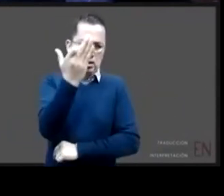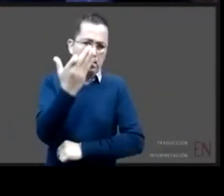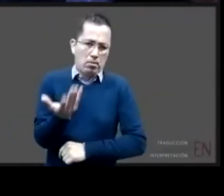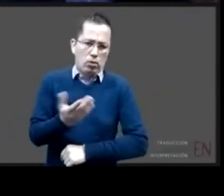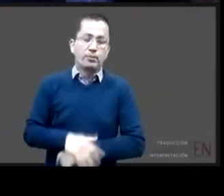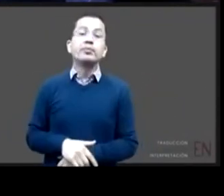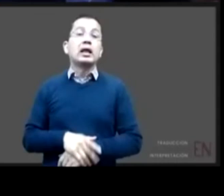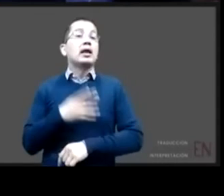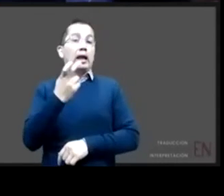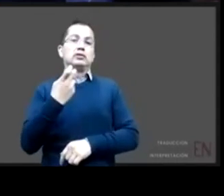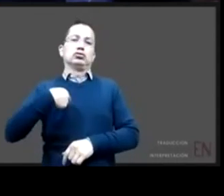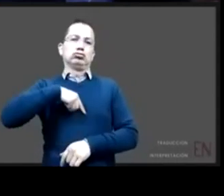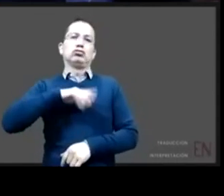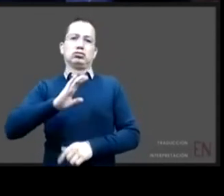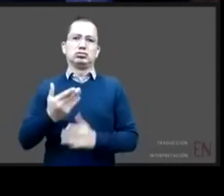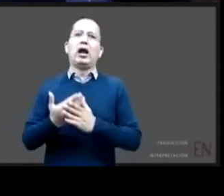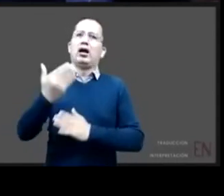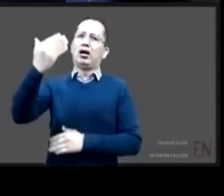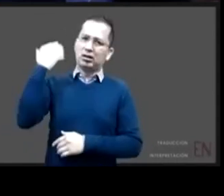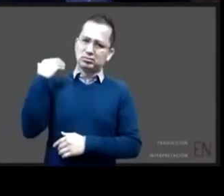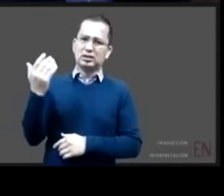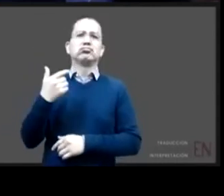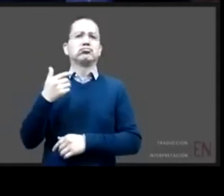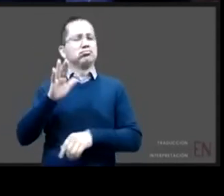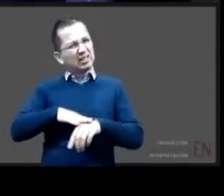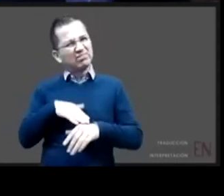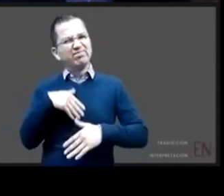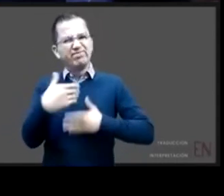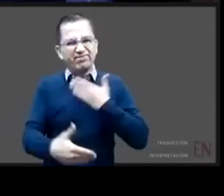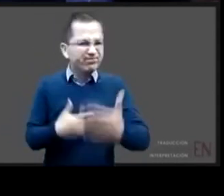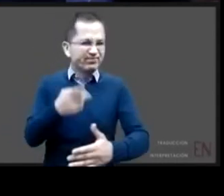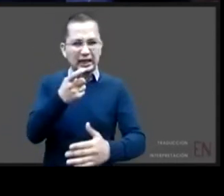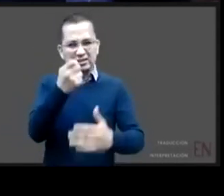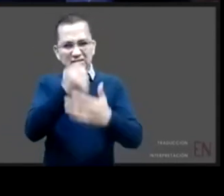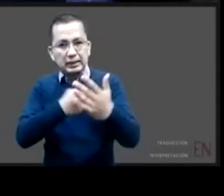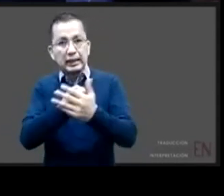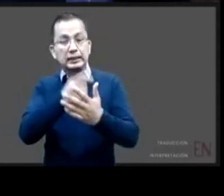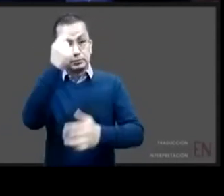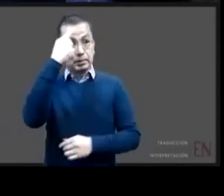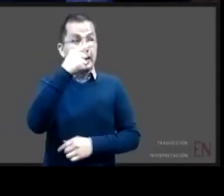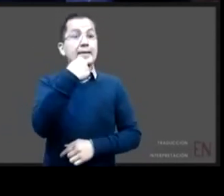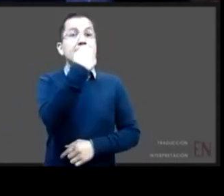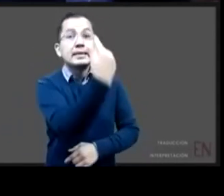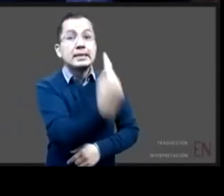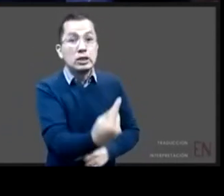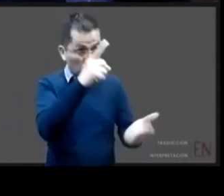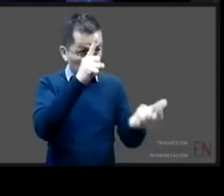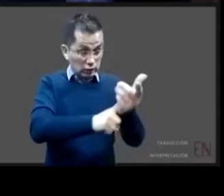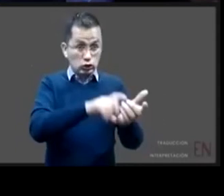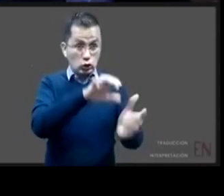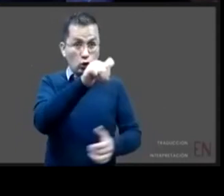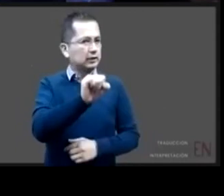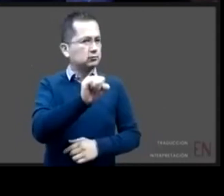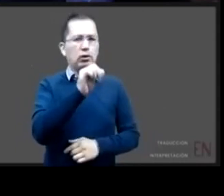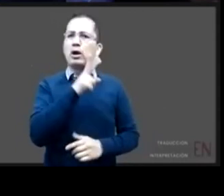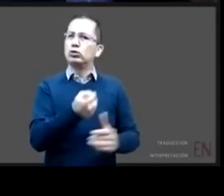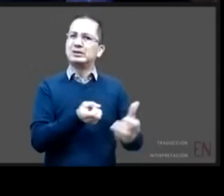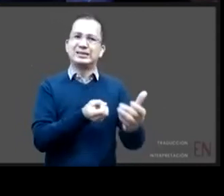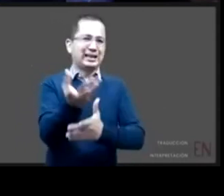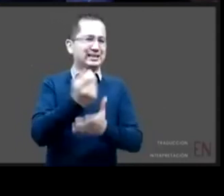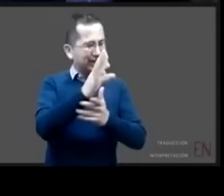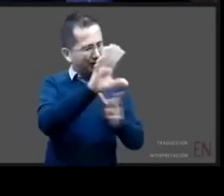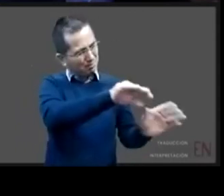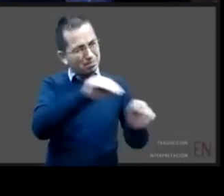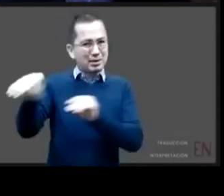bastante que es el modelo de desinstitucionalización que en compañía con RELAF ha sido un éxito aquí en nuestro estado nos ha abierto las puertas